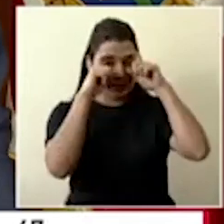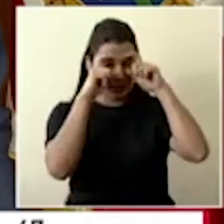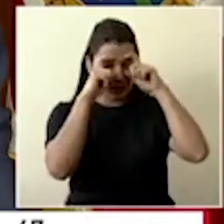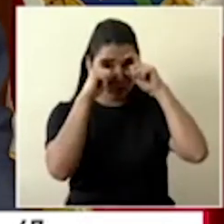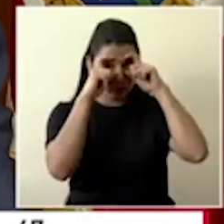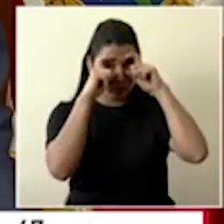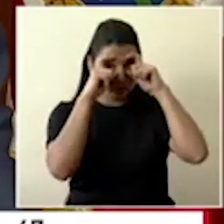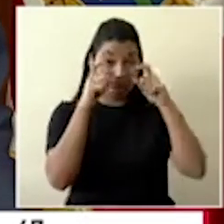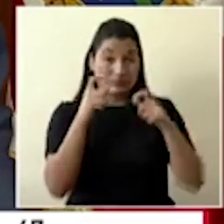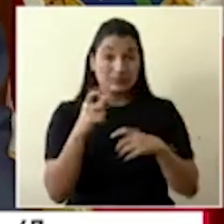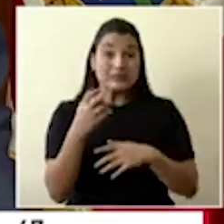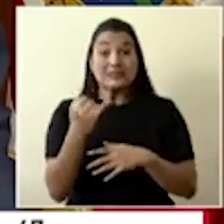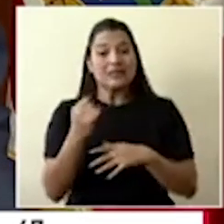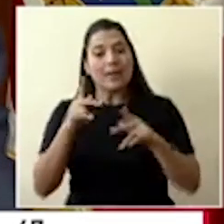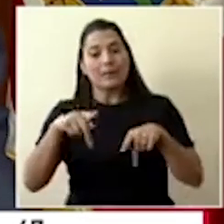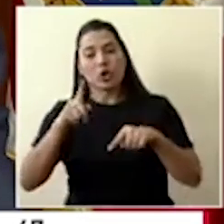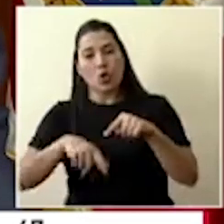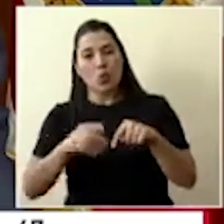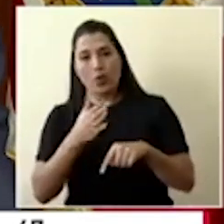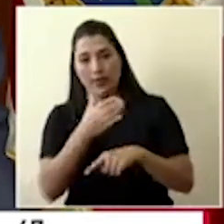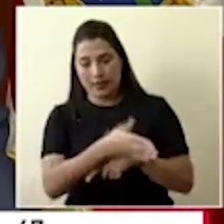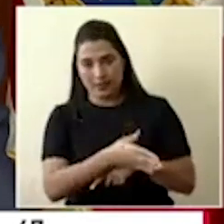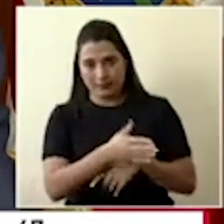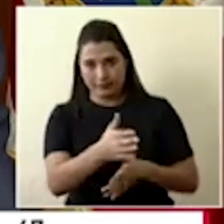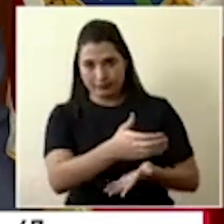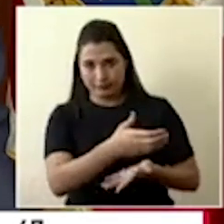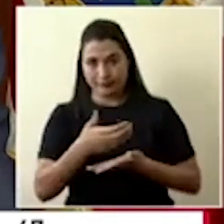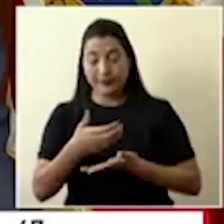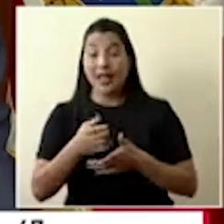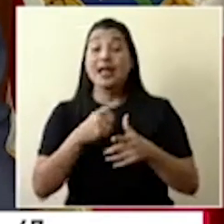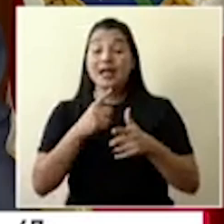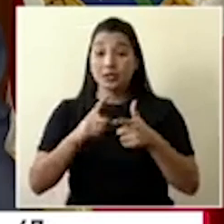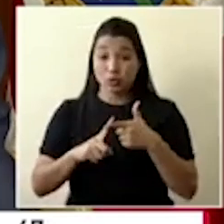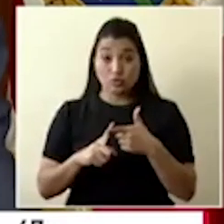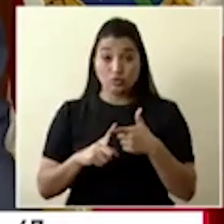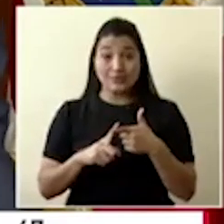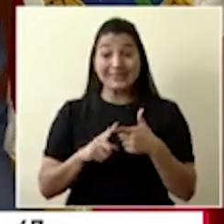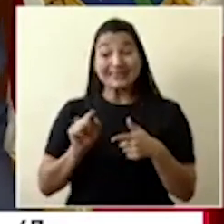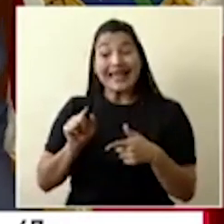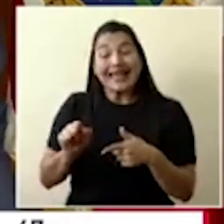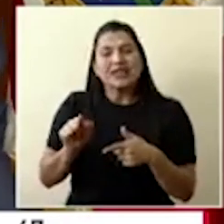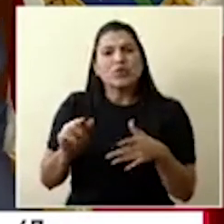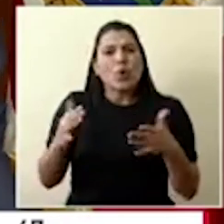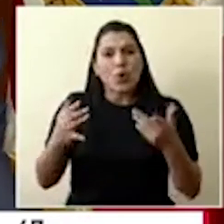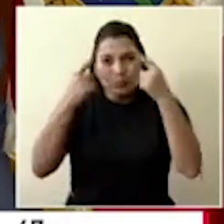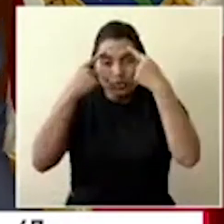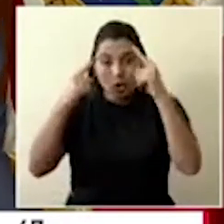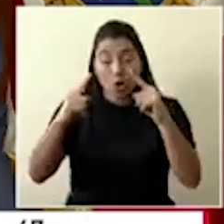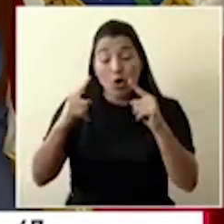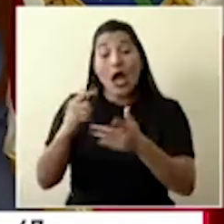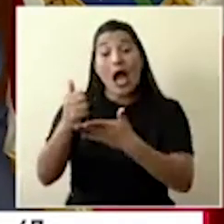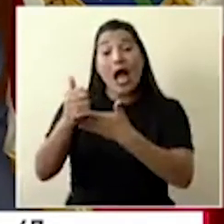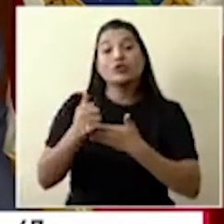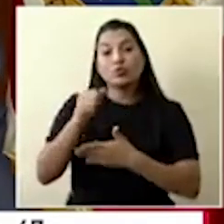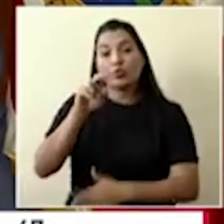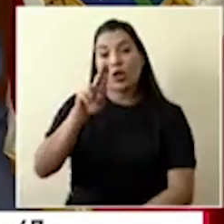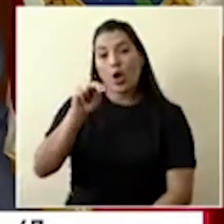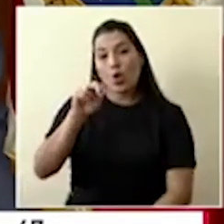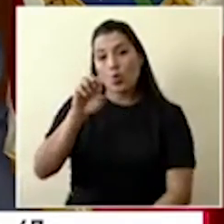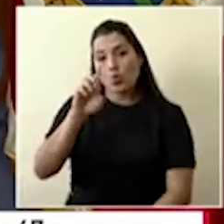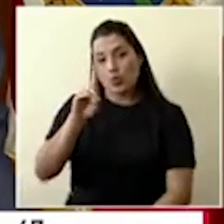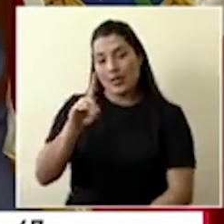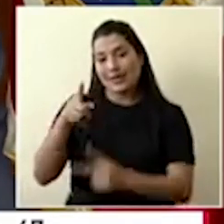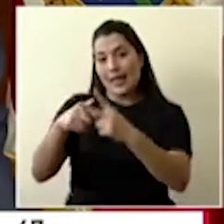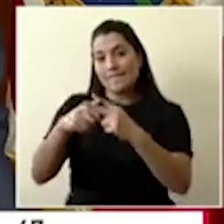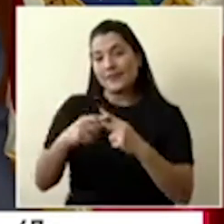estas restricciones. Y en ese caso se está haciendo gracias a la colaboración de la UNED con dos vehículos que